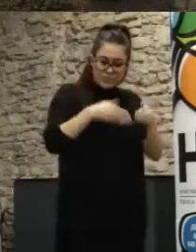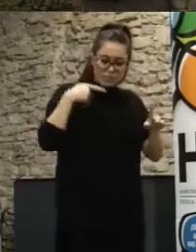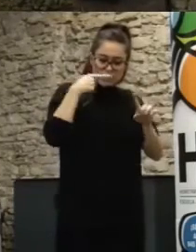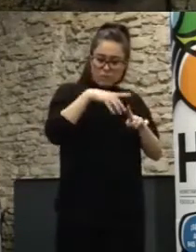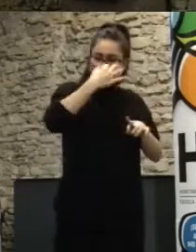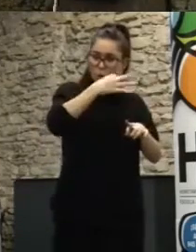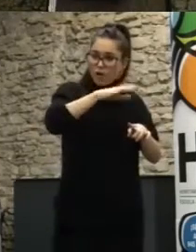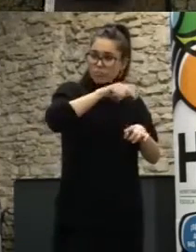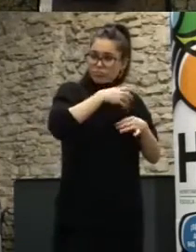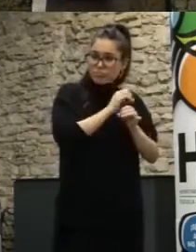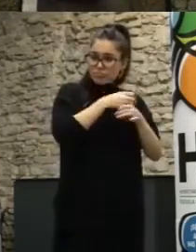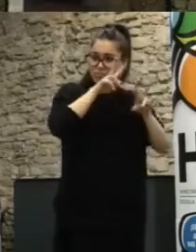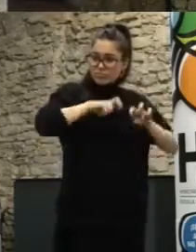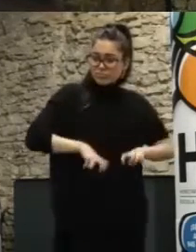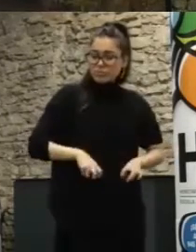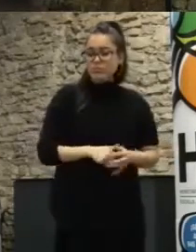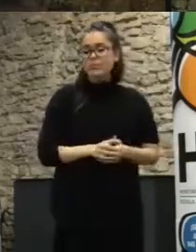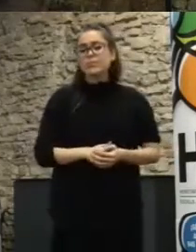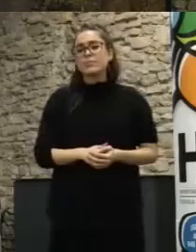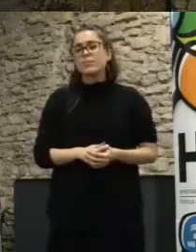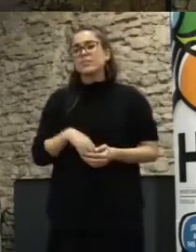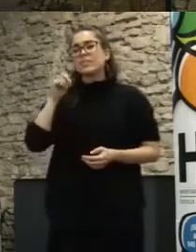tema de evitar las expectativas